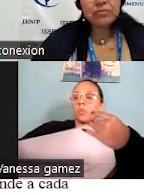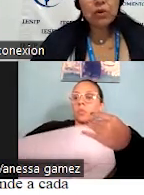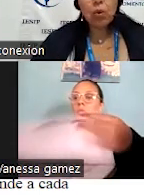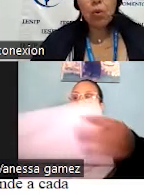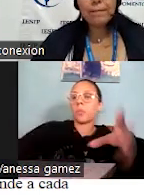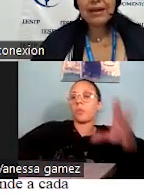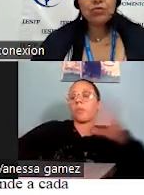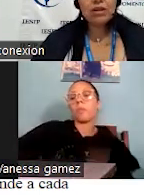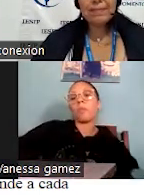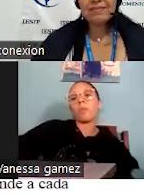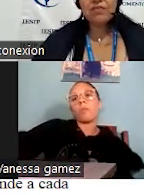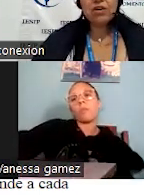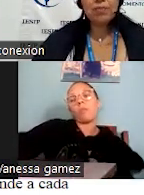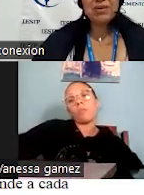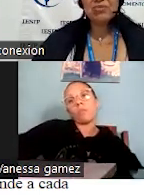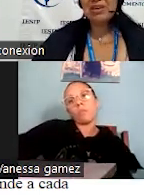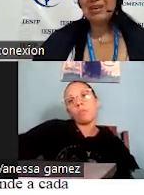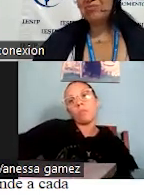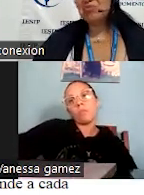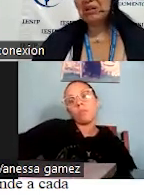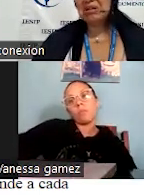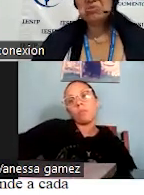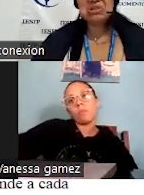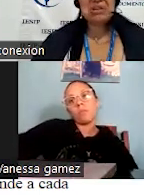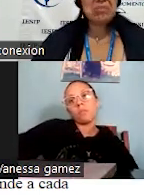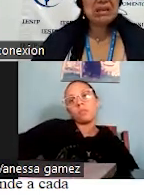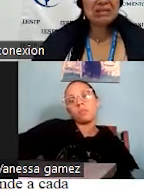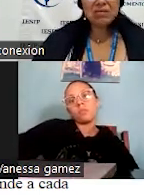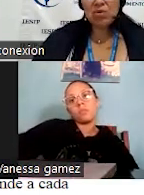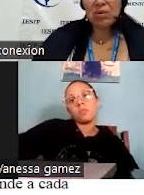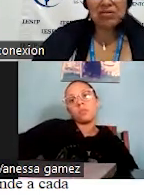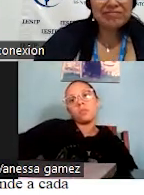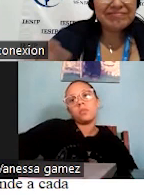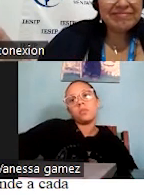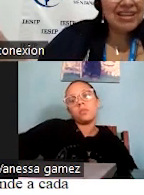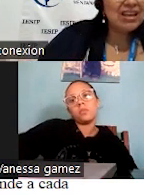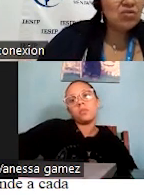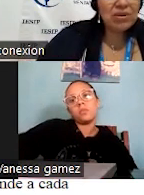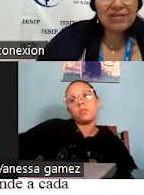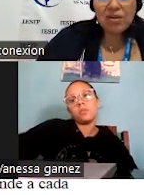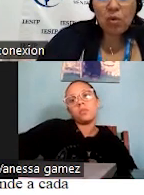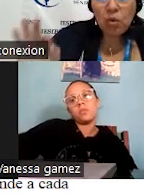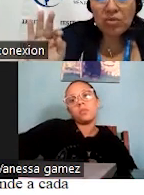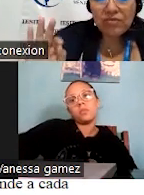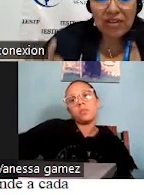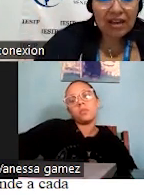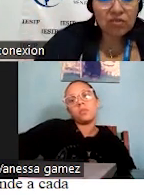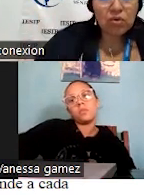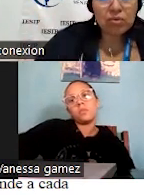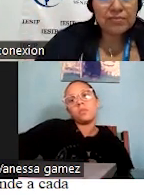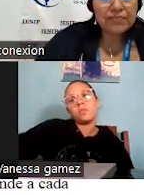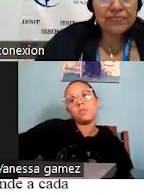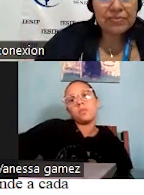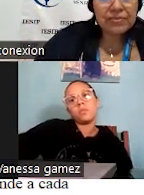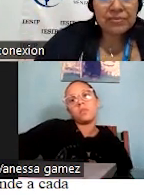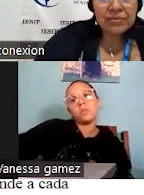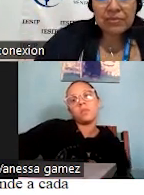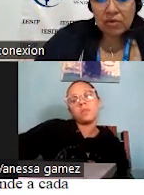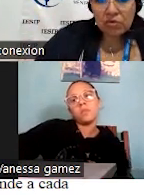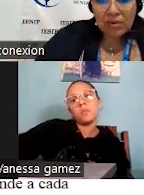un plato en específico, pero si tú tienes un chef malísimo, bueno, eso va a ser un fiasco.